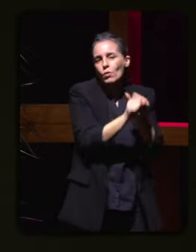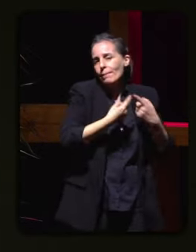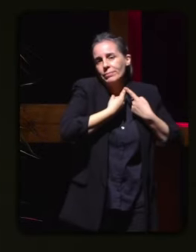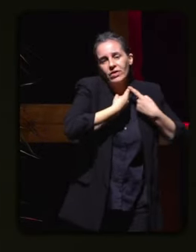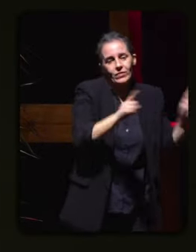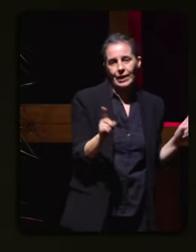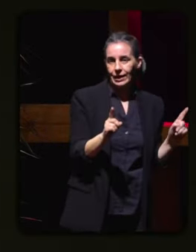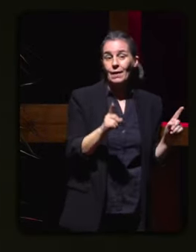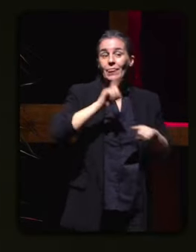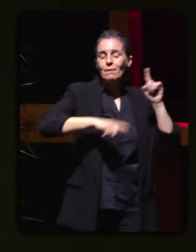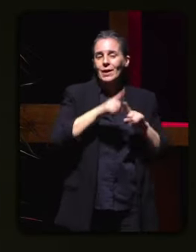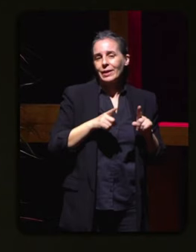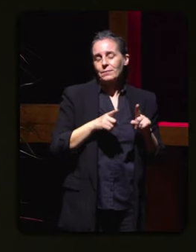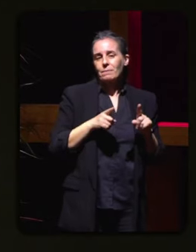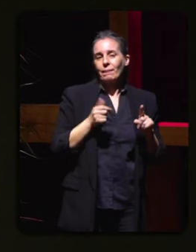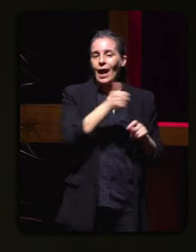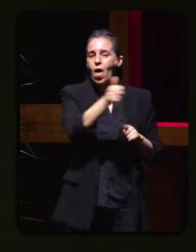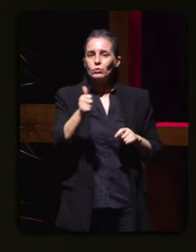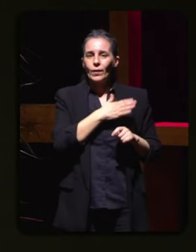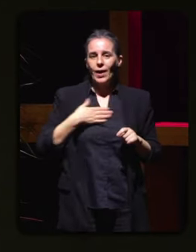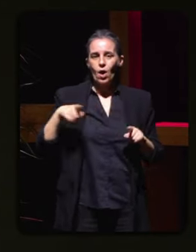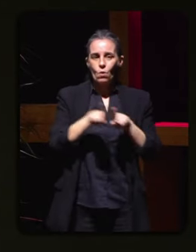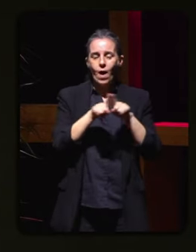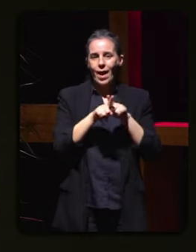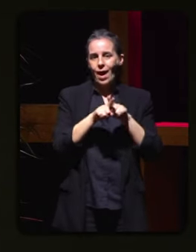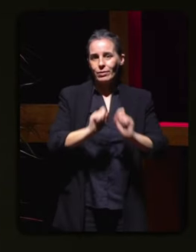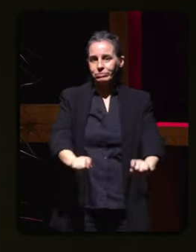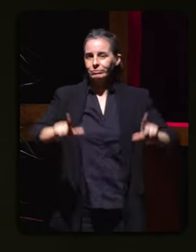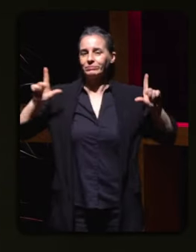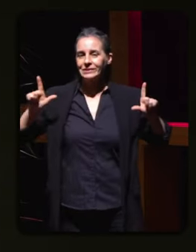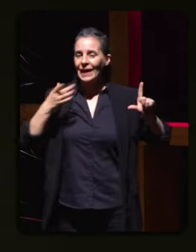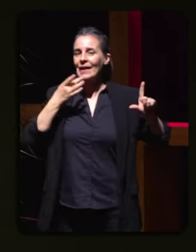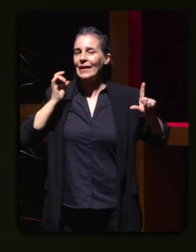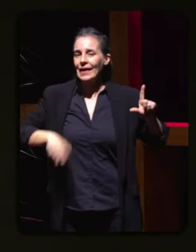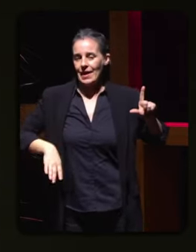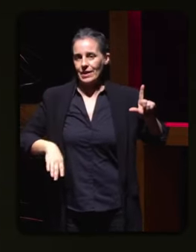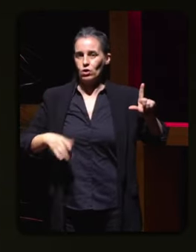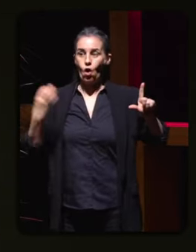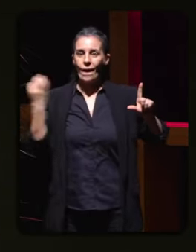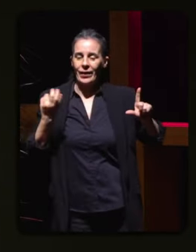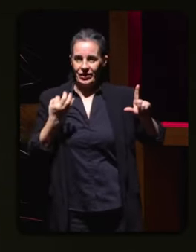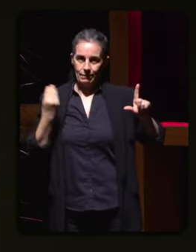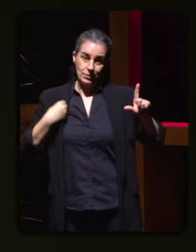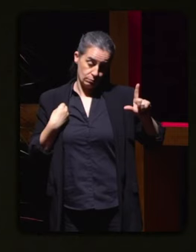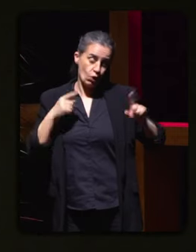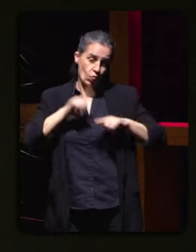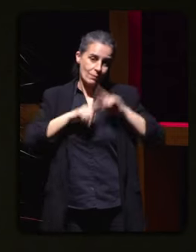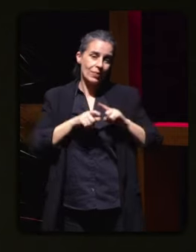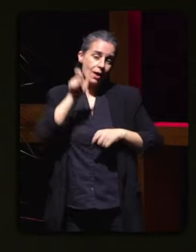enfocar de sinalar que é o importante para ese medio e para esa xornalista neste caso